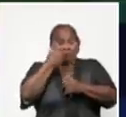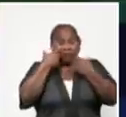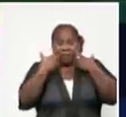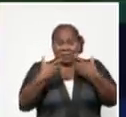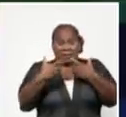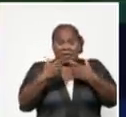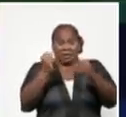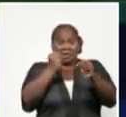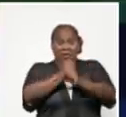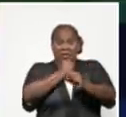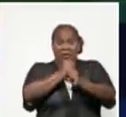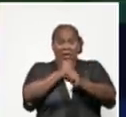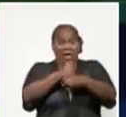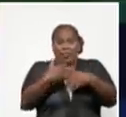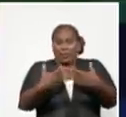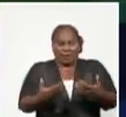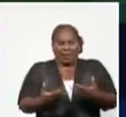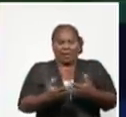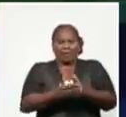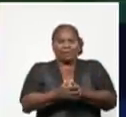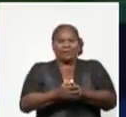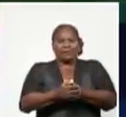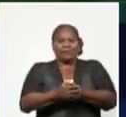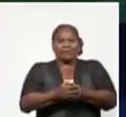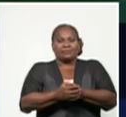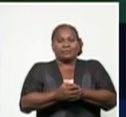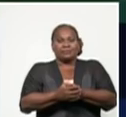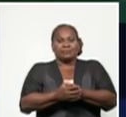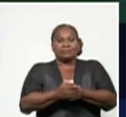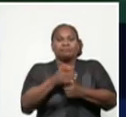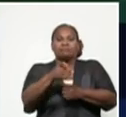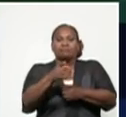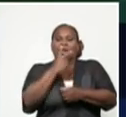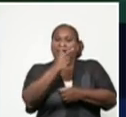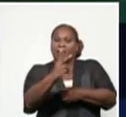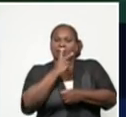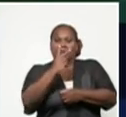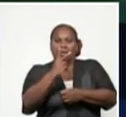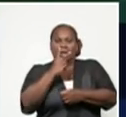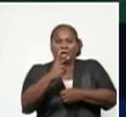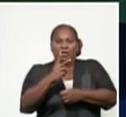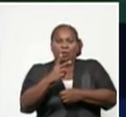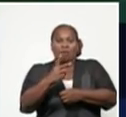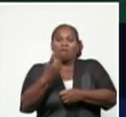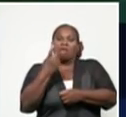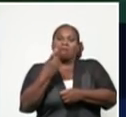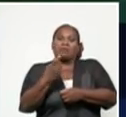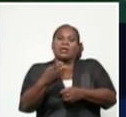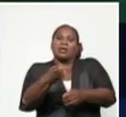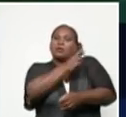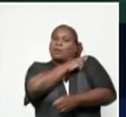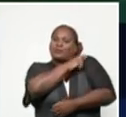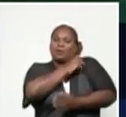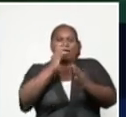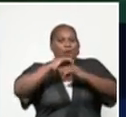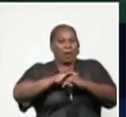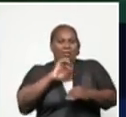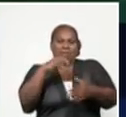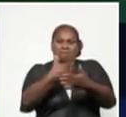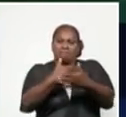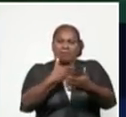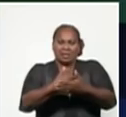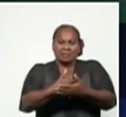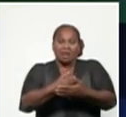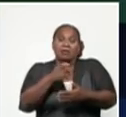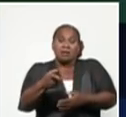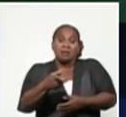como he comentado, de una manera u otra están asociados a negligencias en instituciones y también por la población, que son los